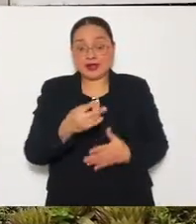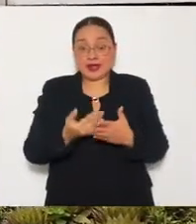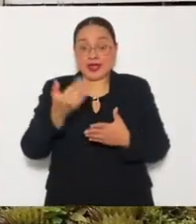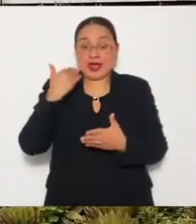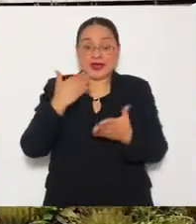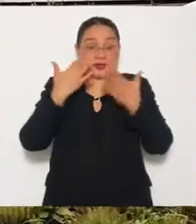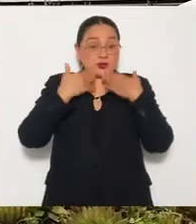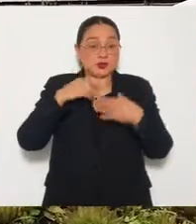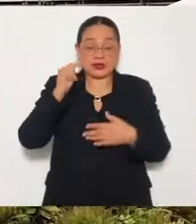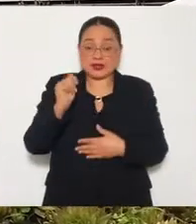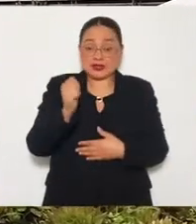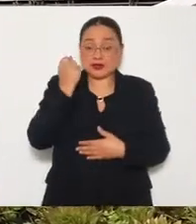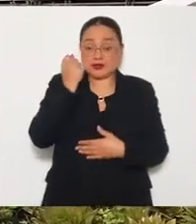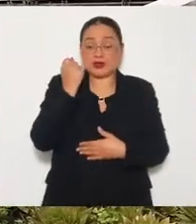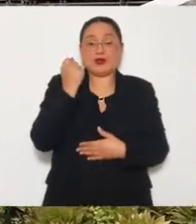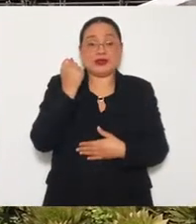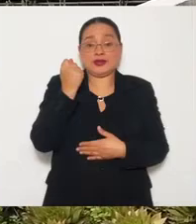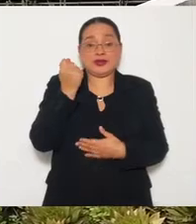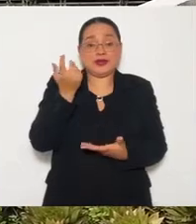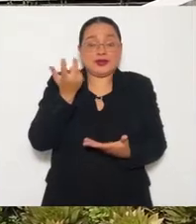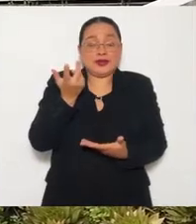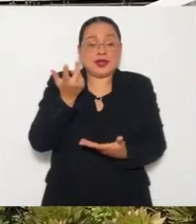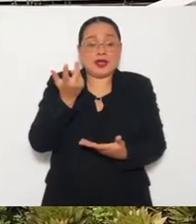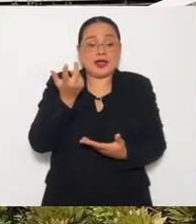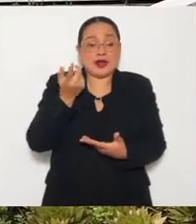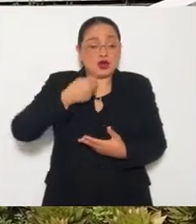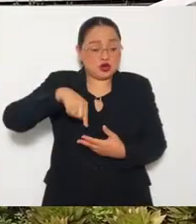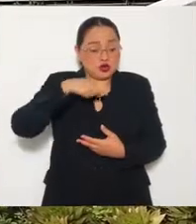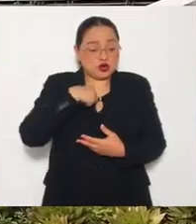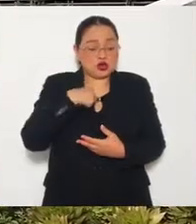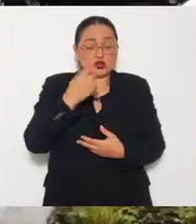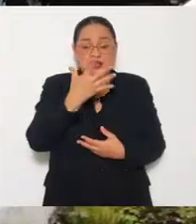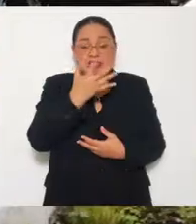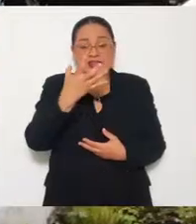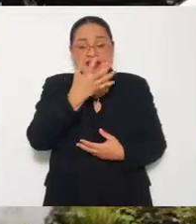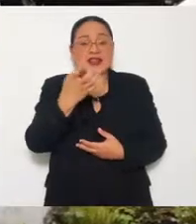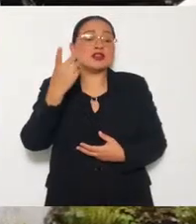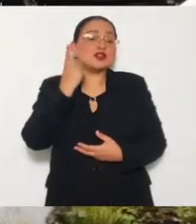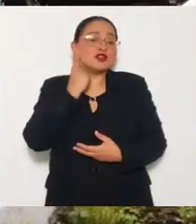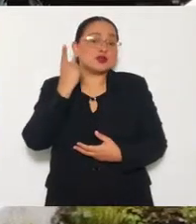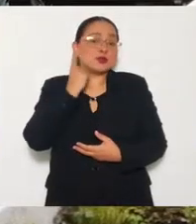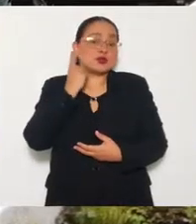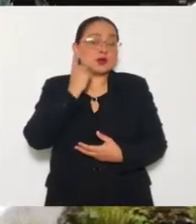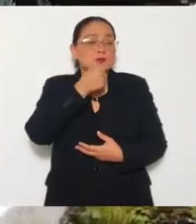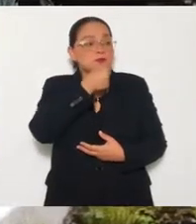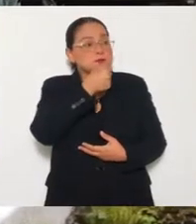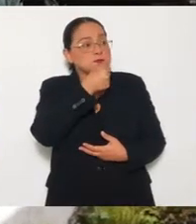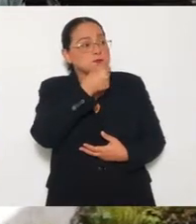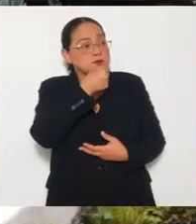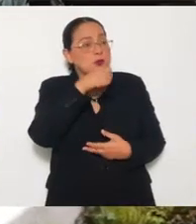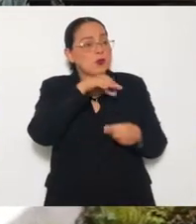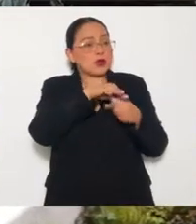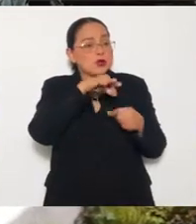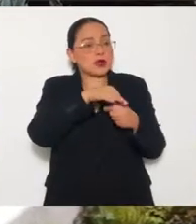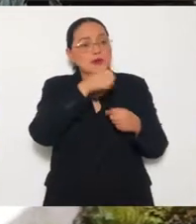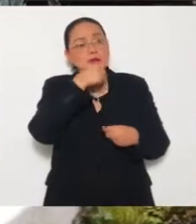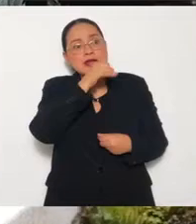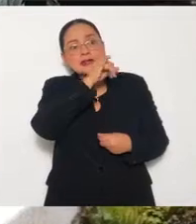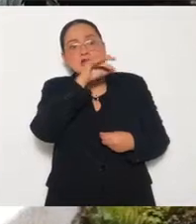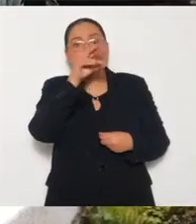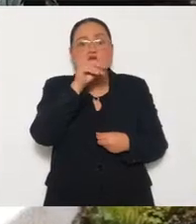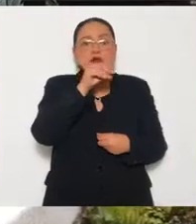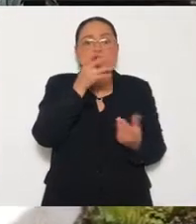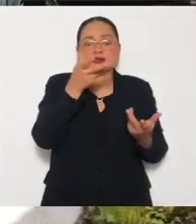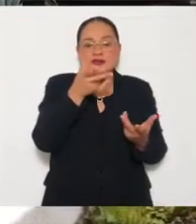antes no había tecnologías como estas. Antes se votaba en micrófono, en mano. Los 500 diputados